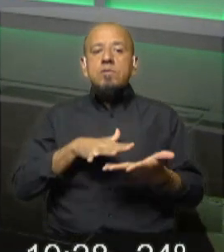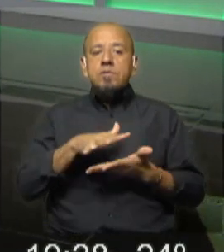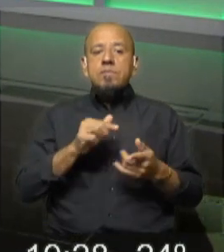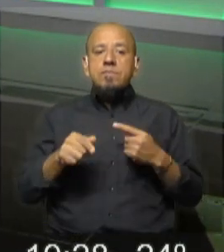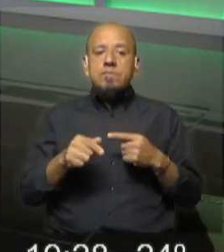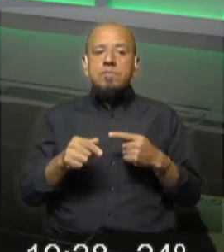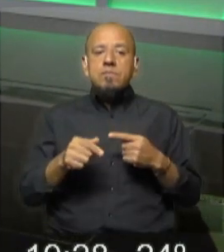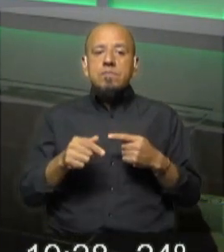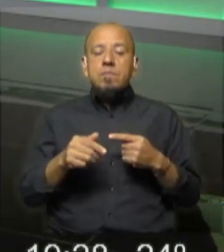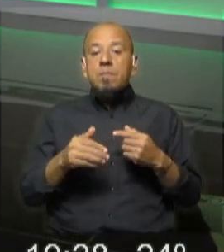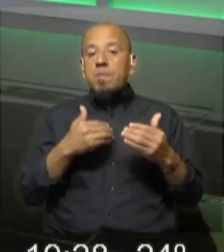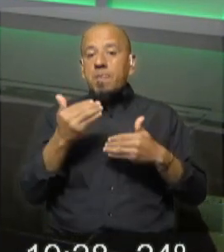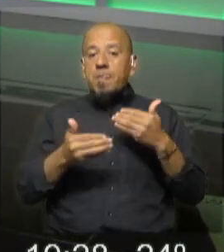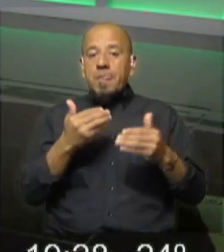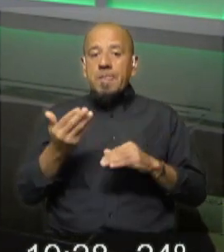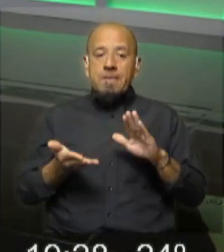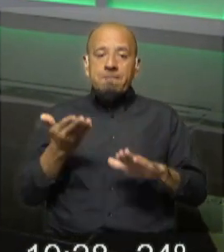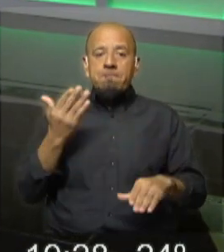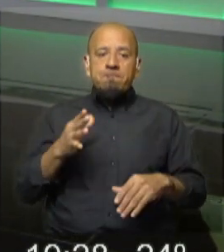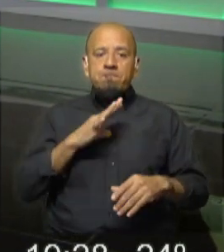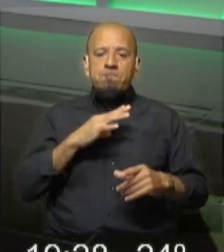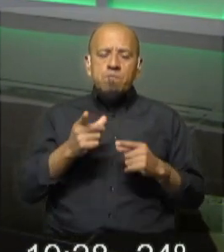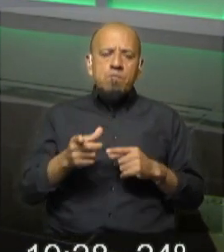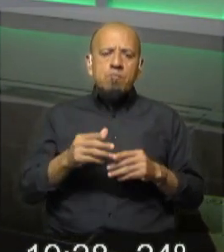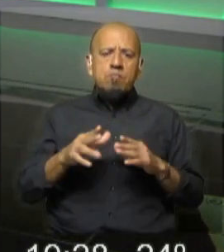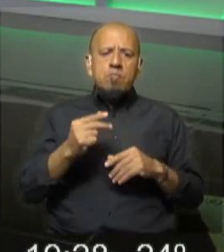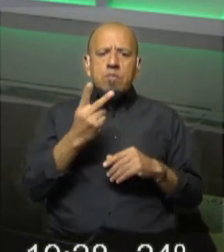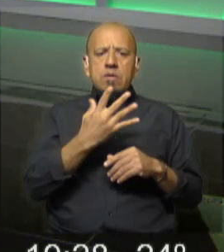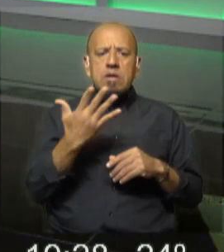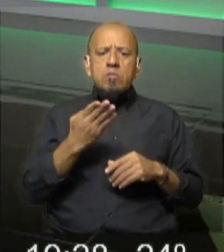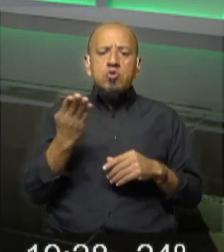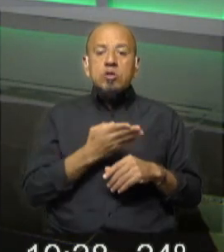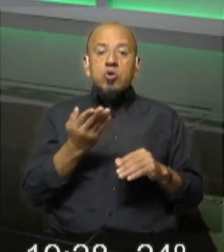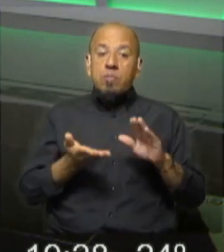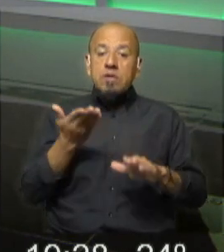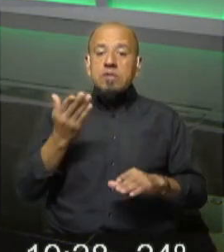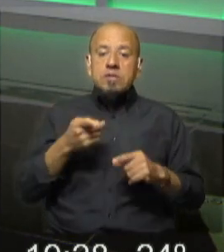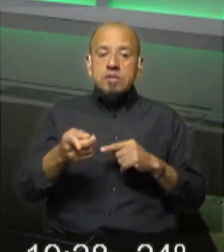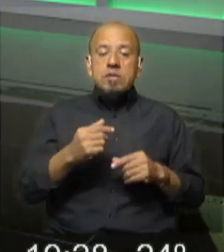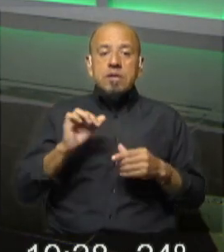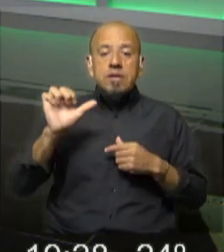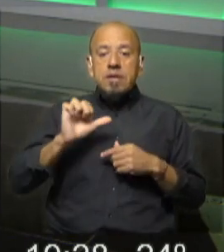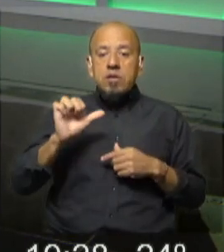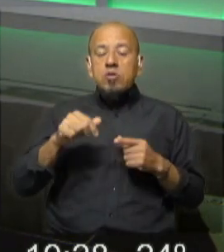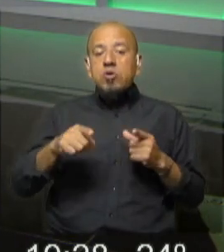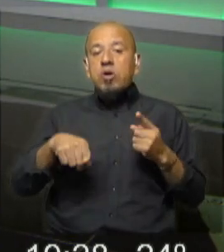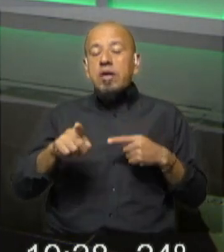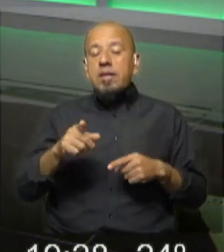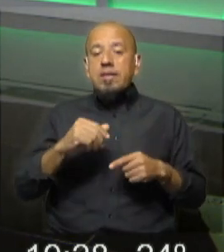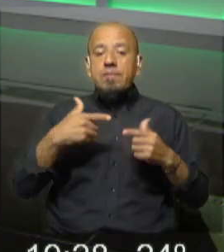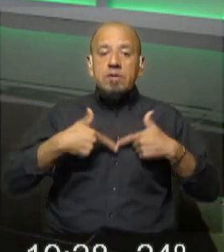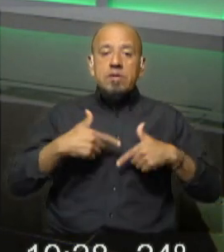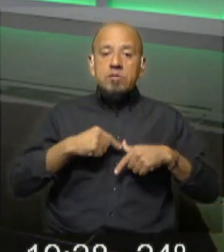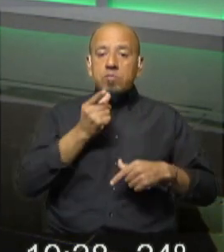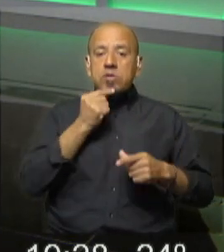tendencia a el alza, habíamos calculado que estaba por lo menos en un 25% más. Bueno, los primeros días de enero, el Ministerio del Interior, a